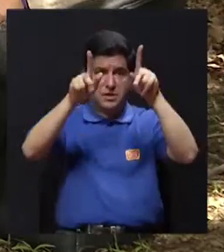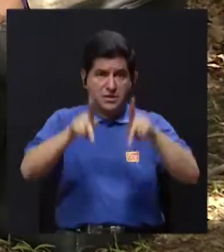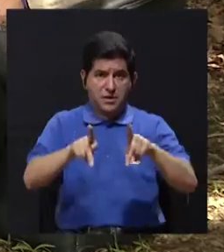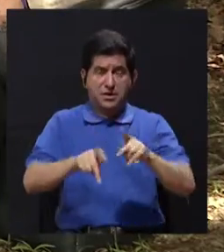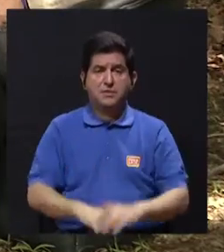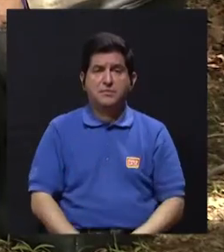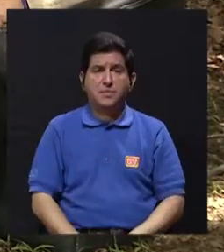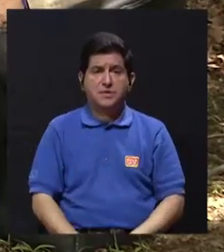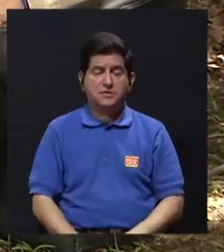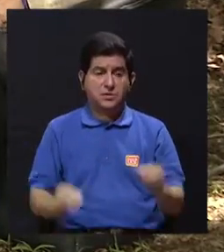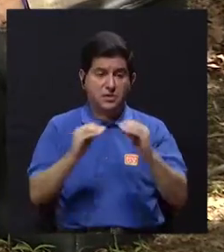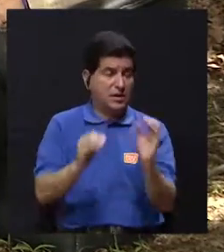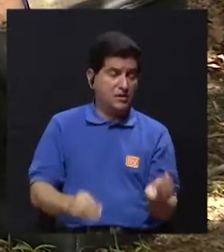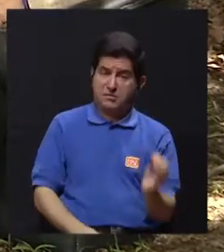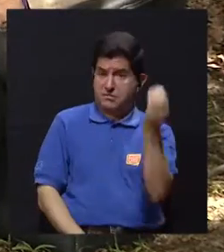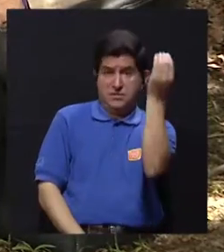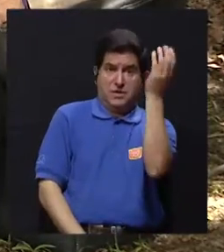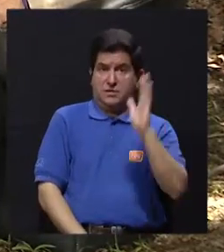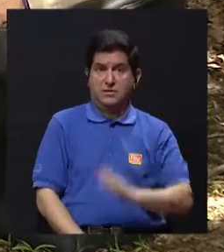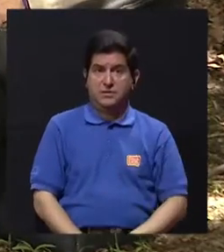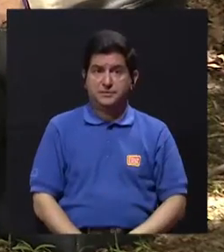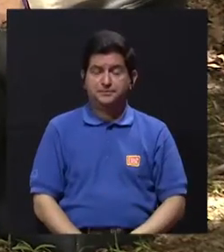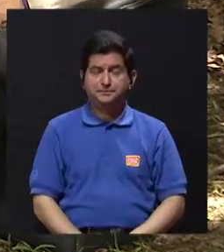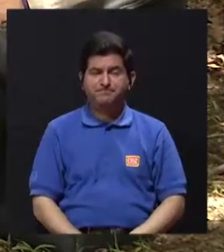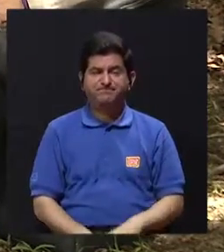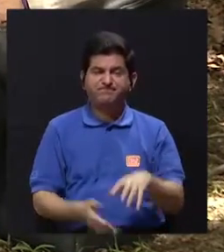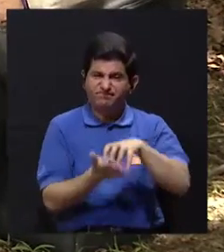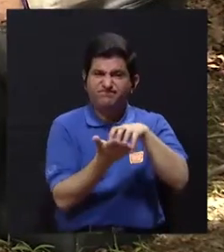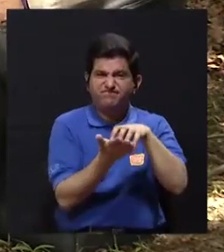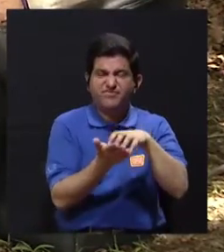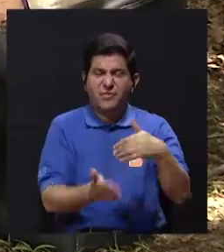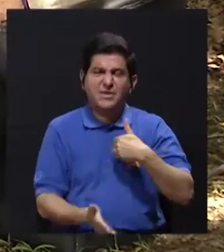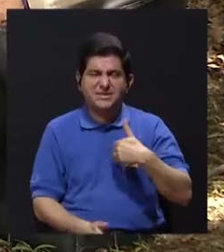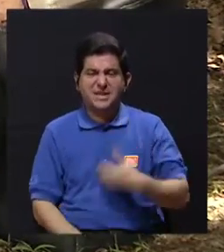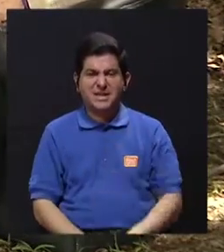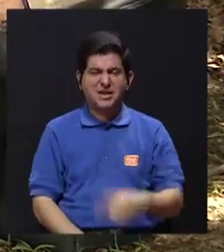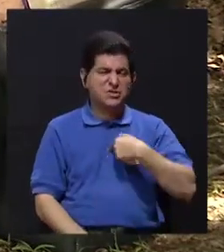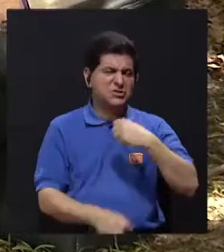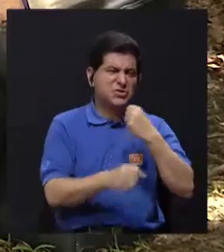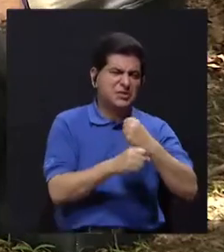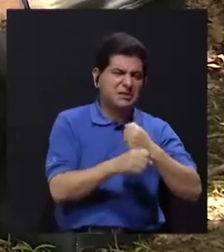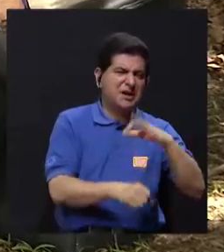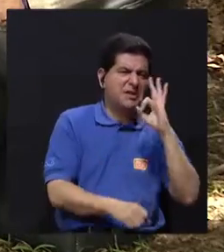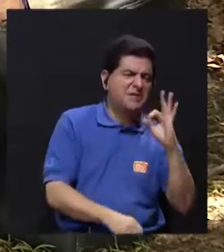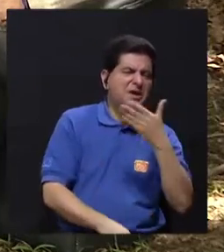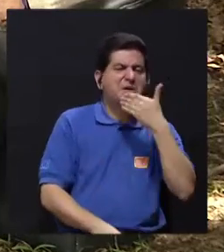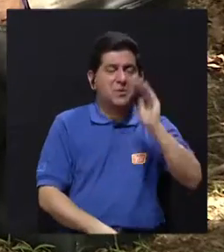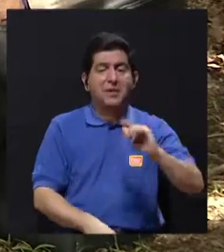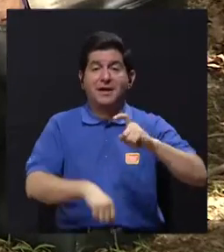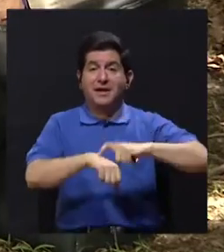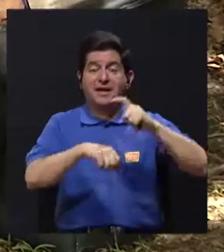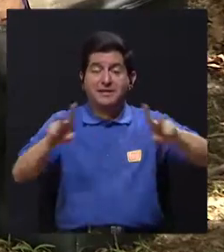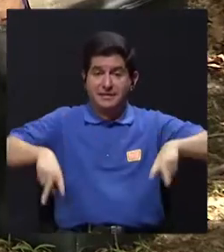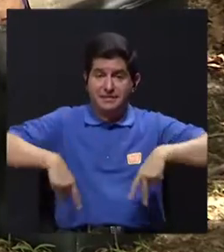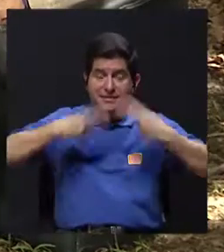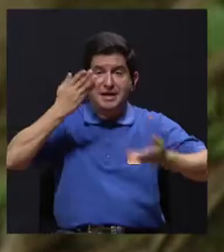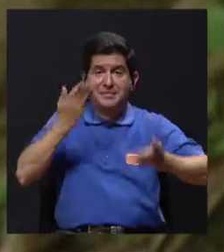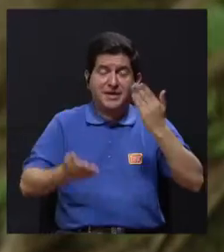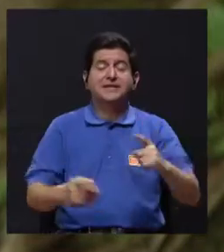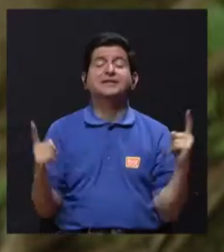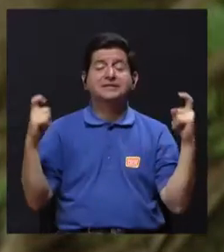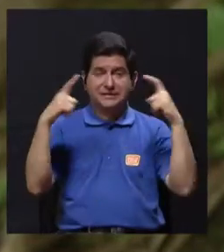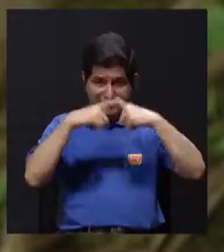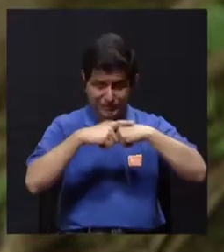vea en una persona más joven, ¿verdad? Y entonces hay muchos cuestionamientos con respecto a si lo he hecho bien o si lo he hecho mal. Y es que es una etapa de la vida